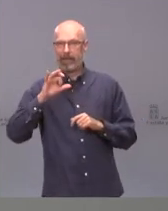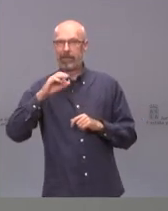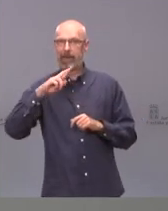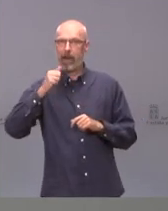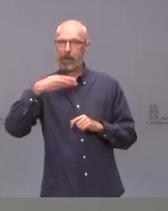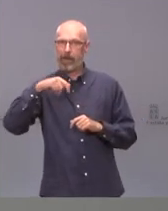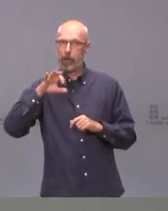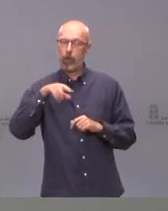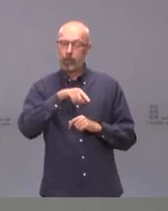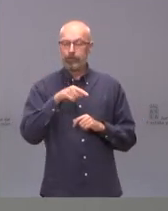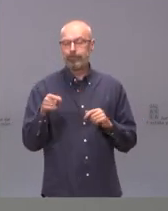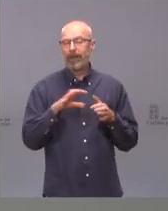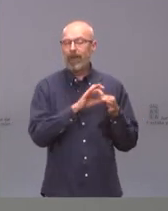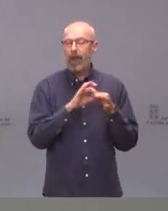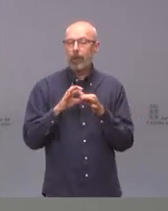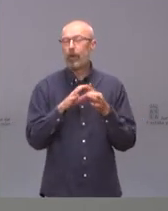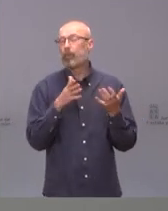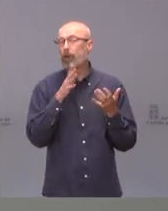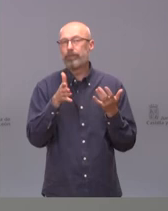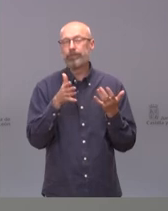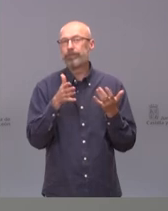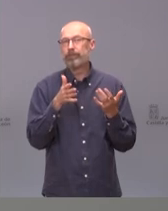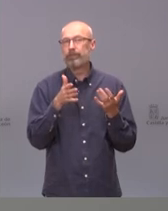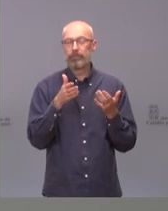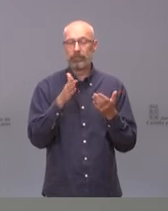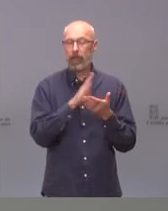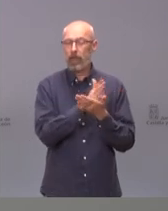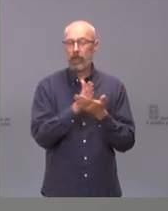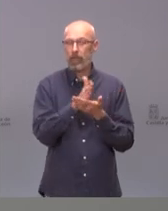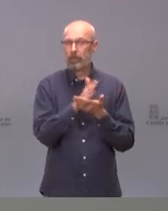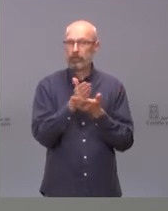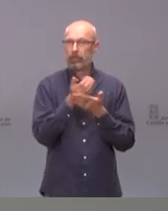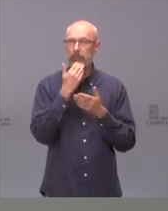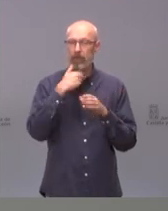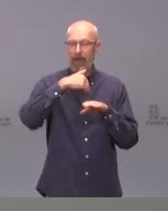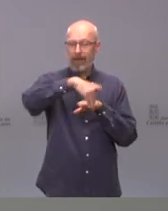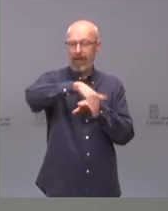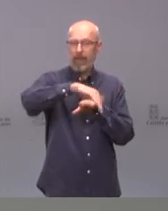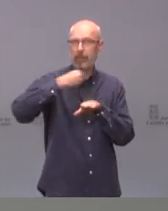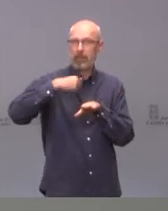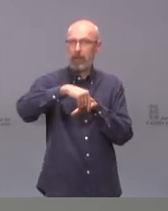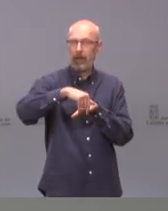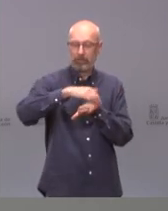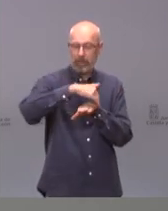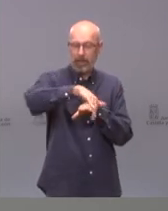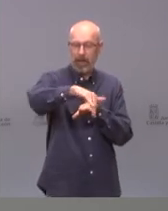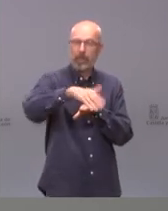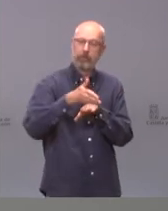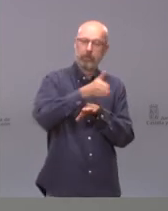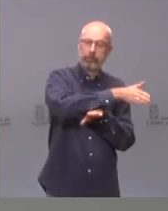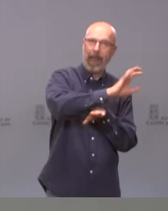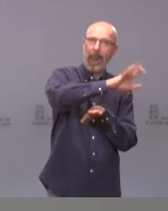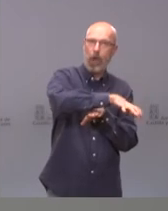delimitaciones territoriales. Y es que en una calle puedes tener parte de la población que depende de León y en